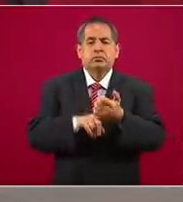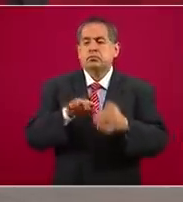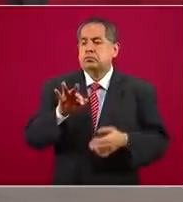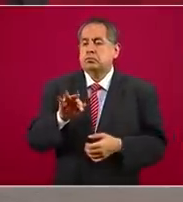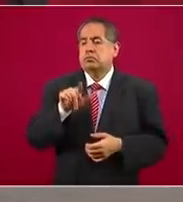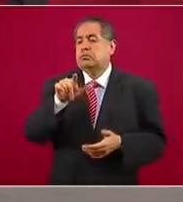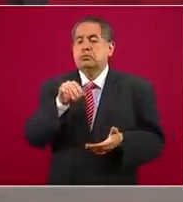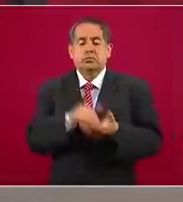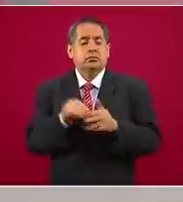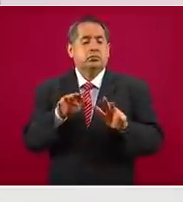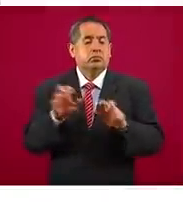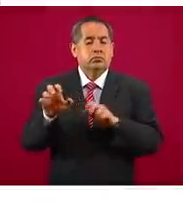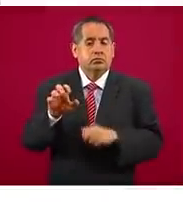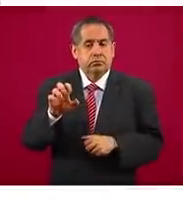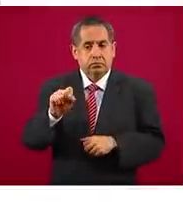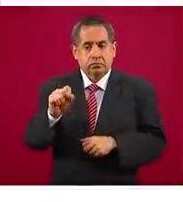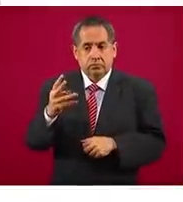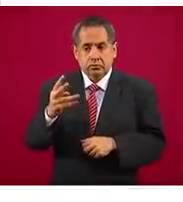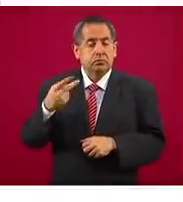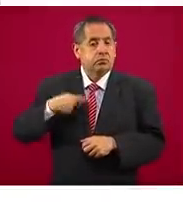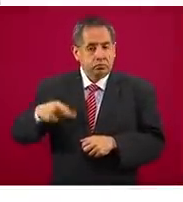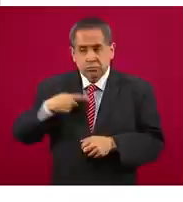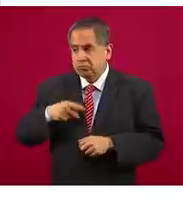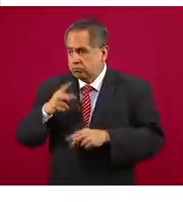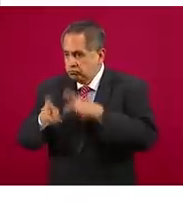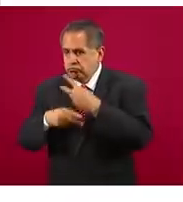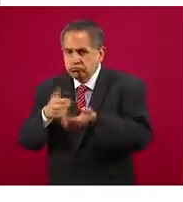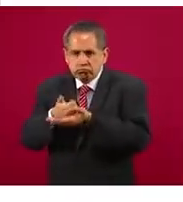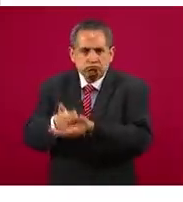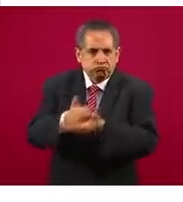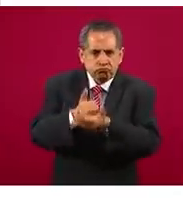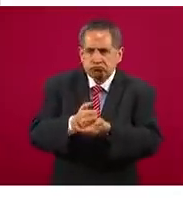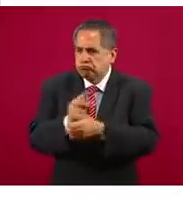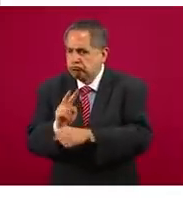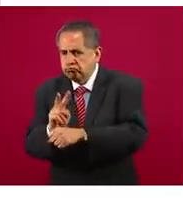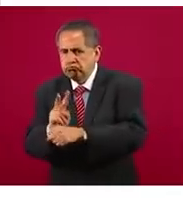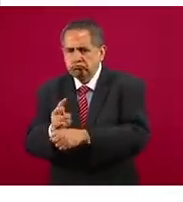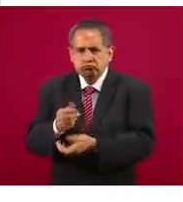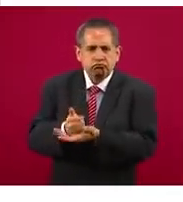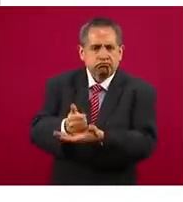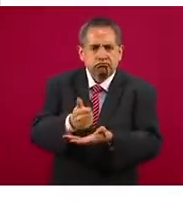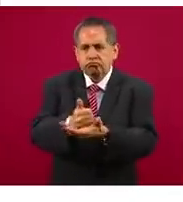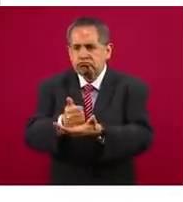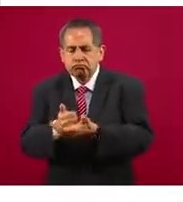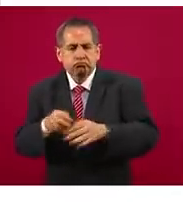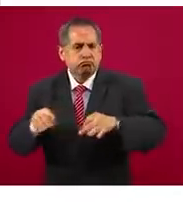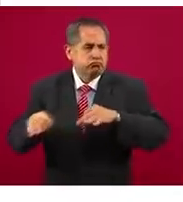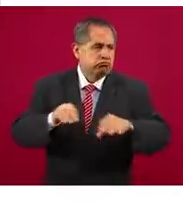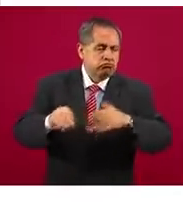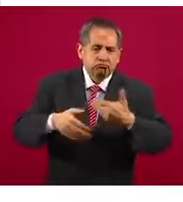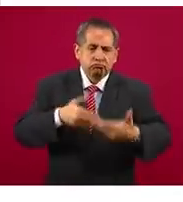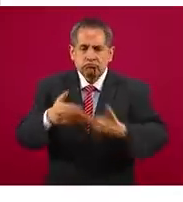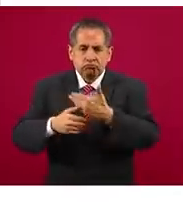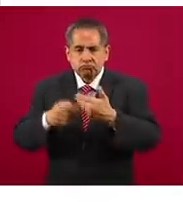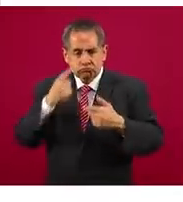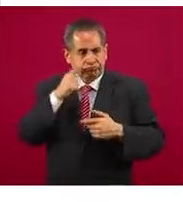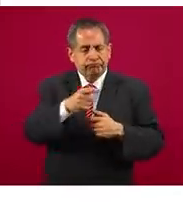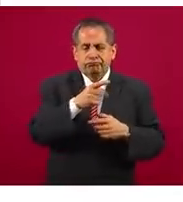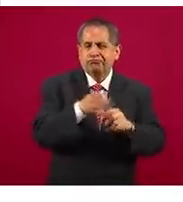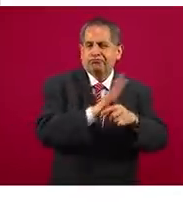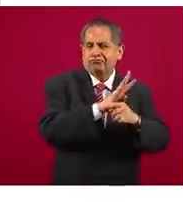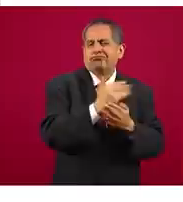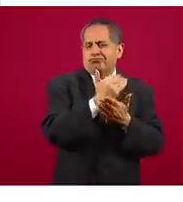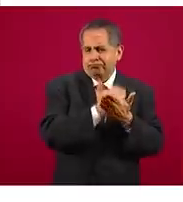mil 864 hombres realizando una serie de actividades enfocadas a esta